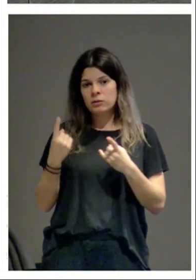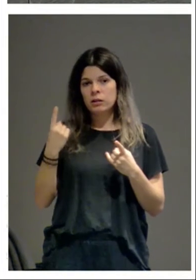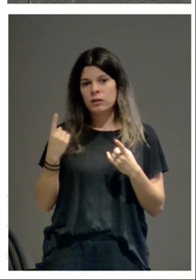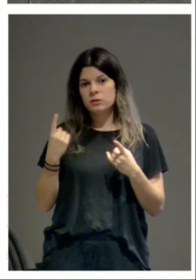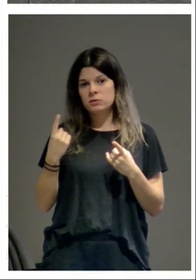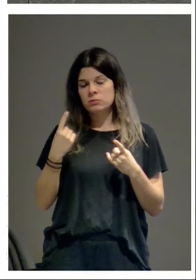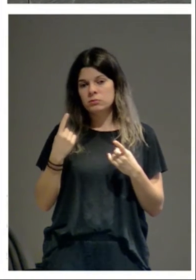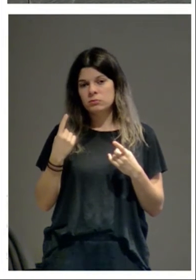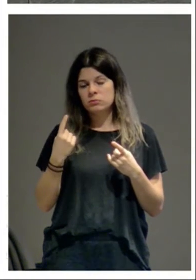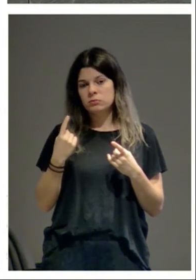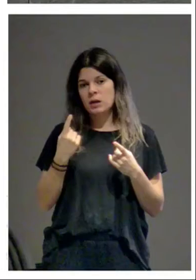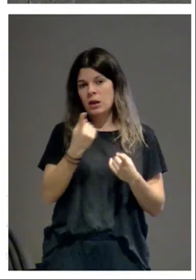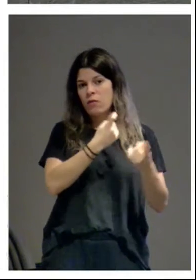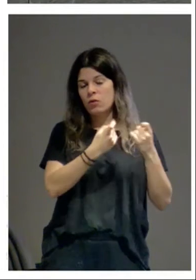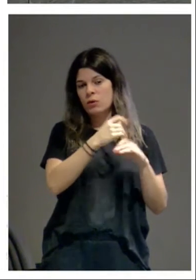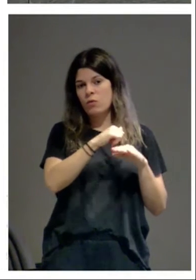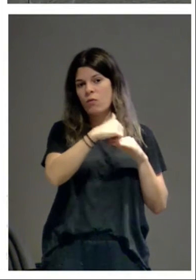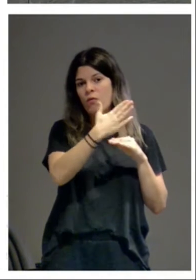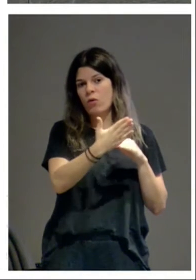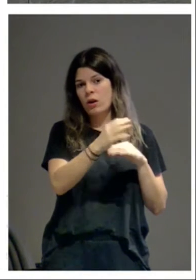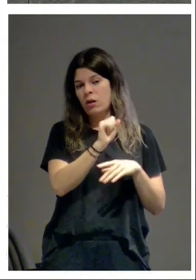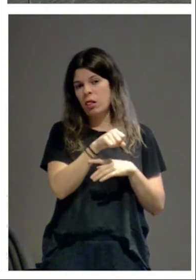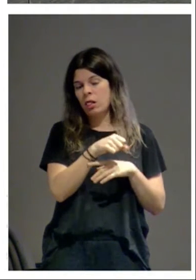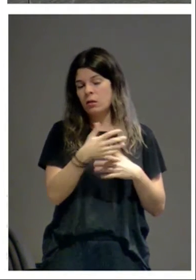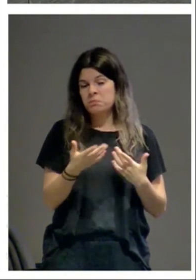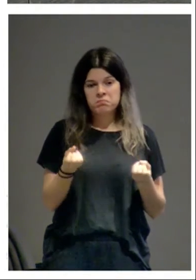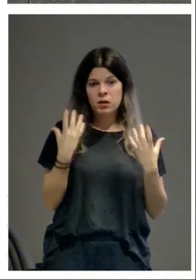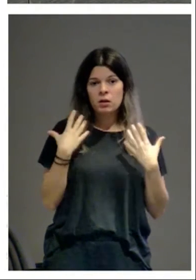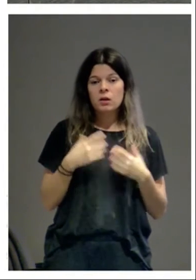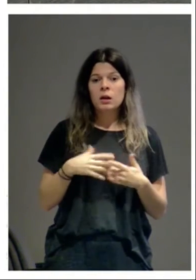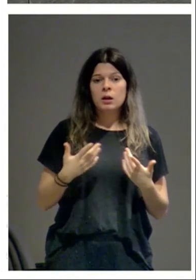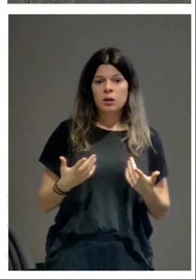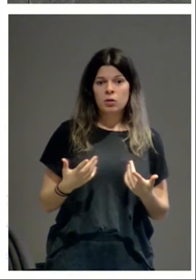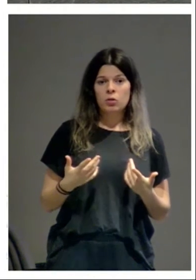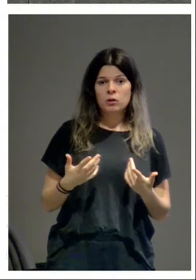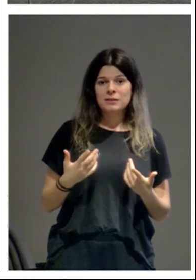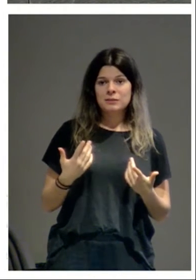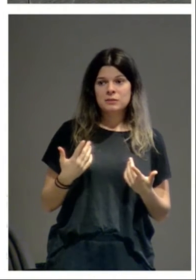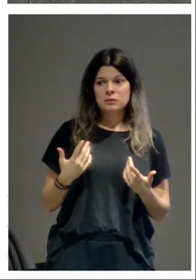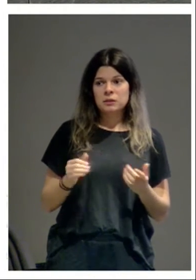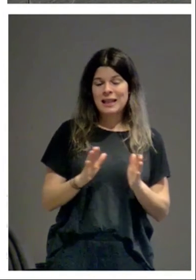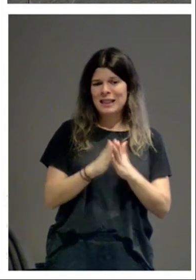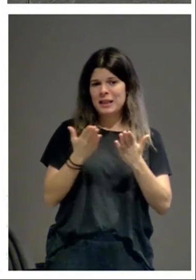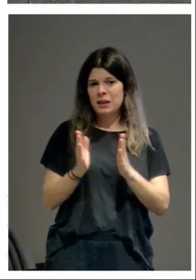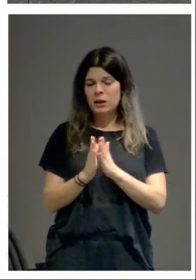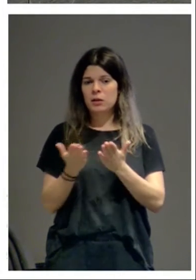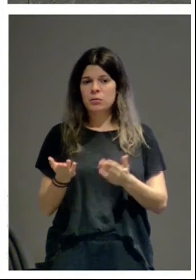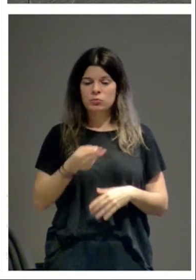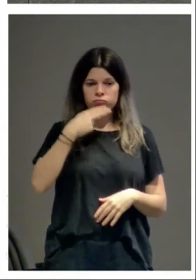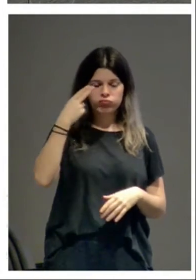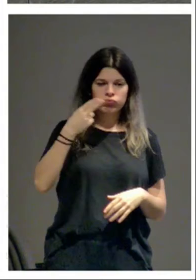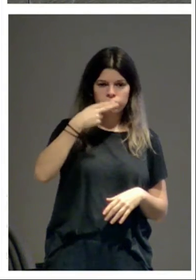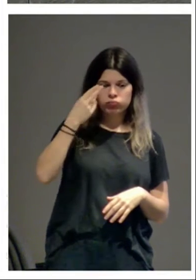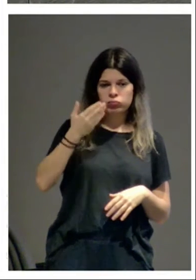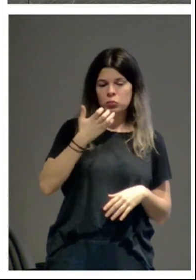fuentes de información que puede haber fuera. Y vinieron una serie de libros interesantísimos, el de